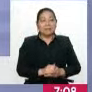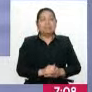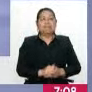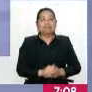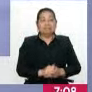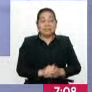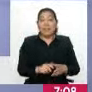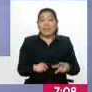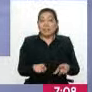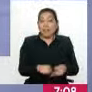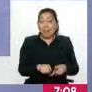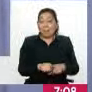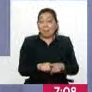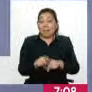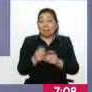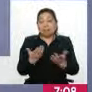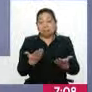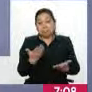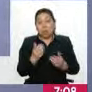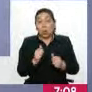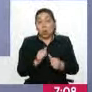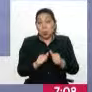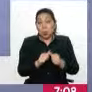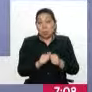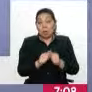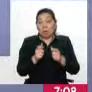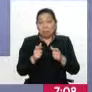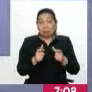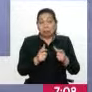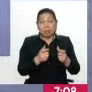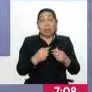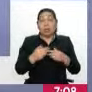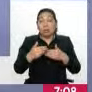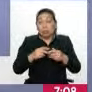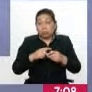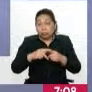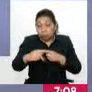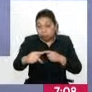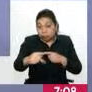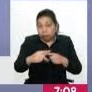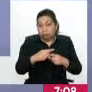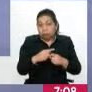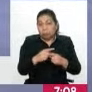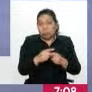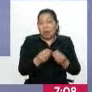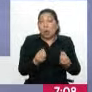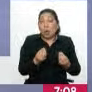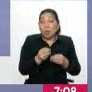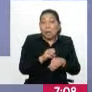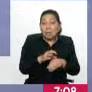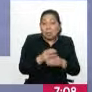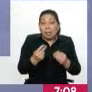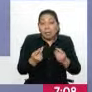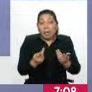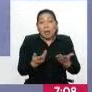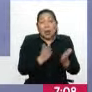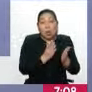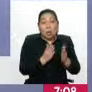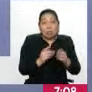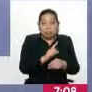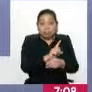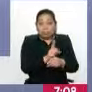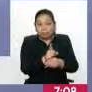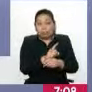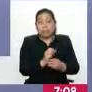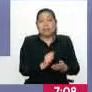Entonces, también hay una capacidad numérica para poder controlar distancias, ¿no? Y para poder asesorar de la manera, ver el tema de las coordenadas.